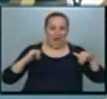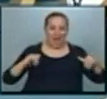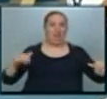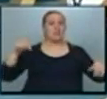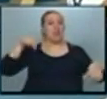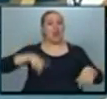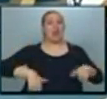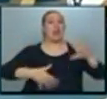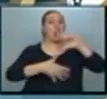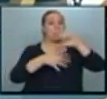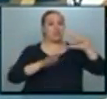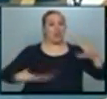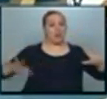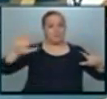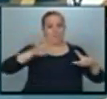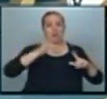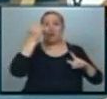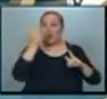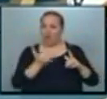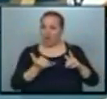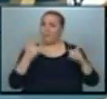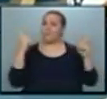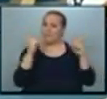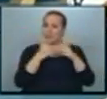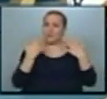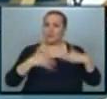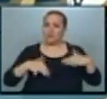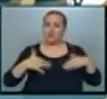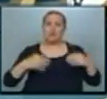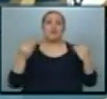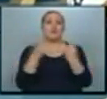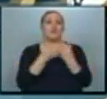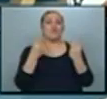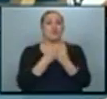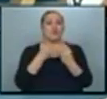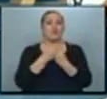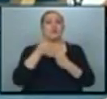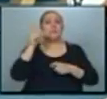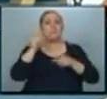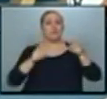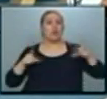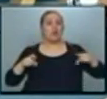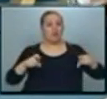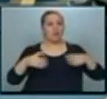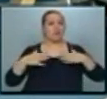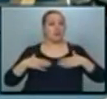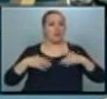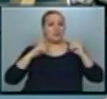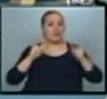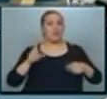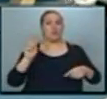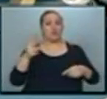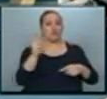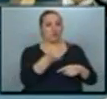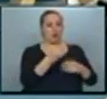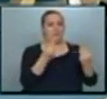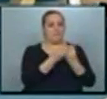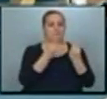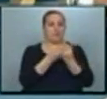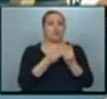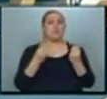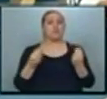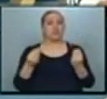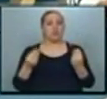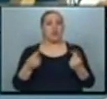En Latinoamérica estamos con un problema muy grave, porque es muy alta la tasa de incidencia del cáncer de mama y también muy alta la tasa de mortalidad. Están muy cerca. ¿Por qué?